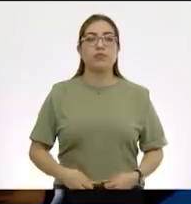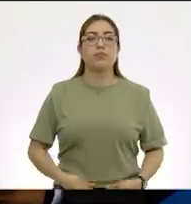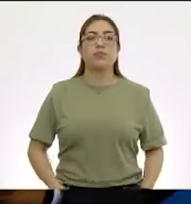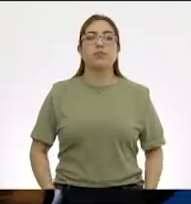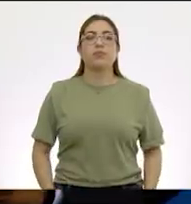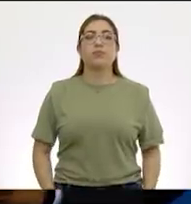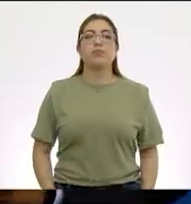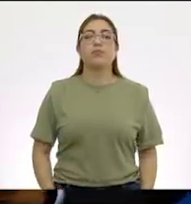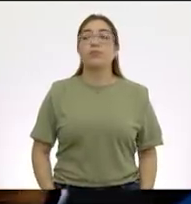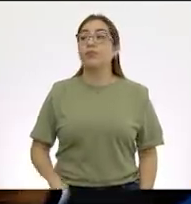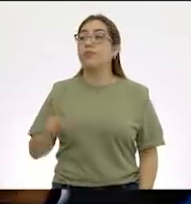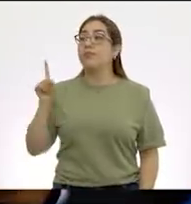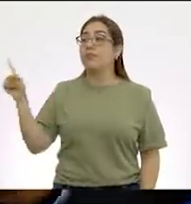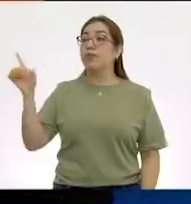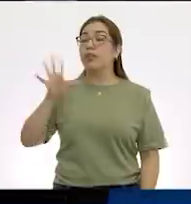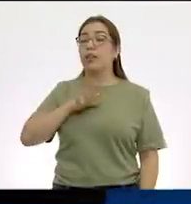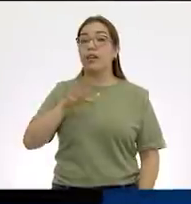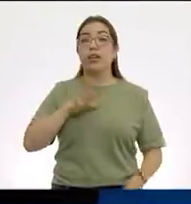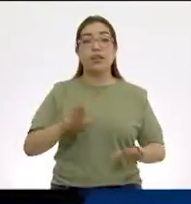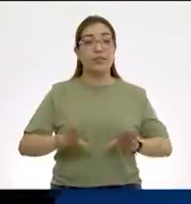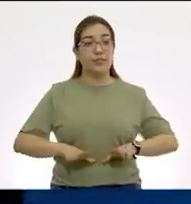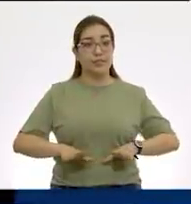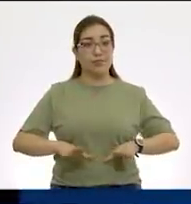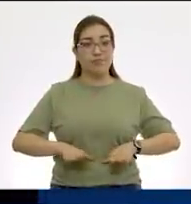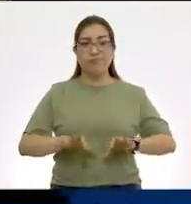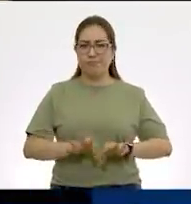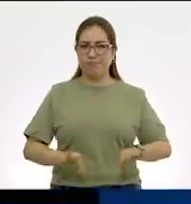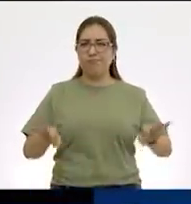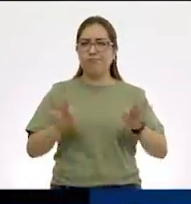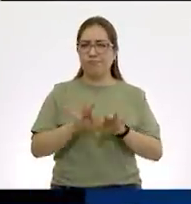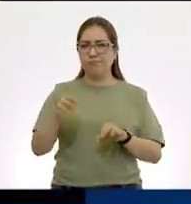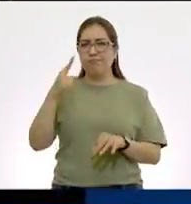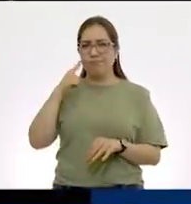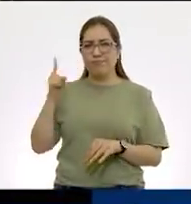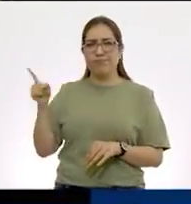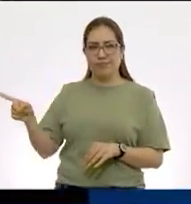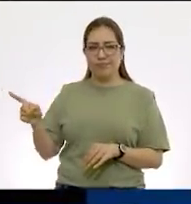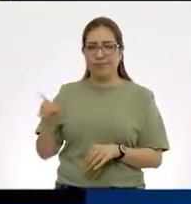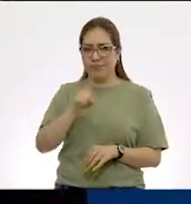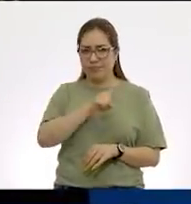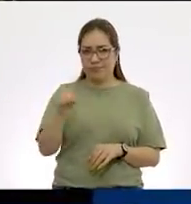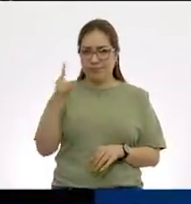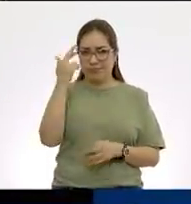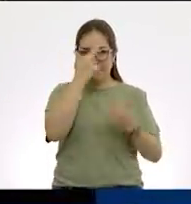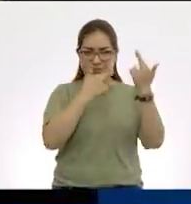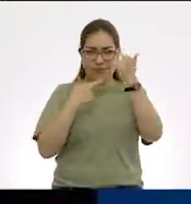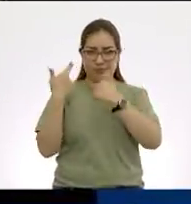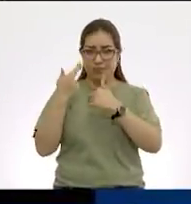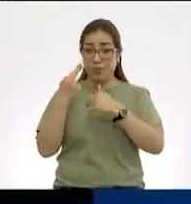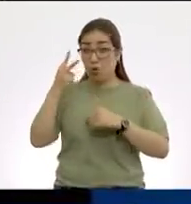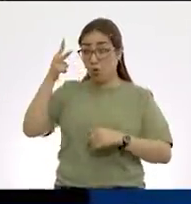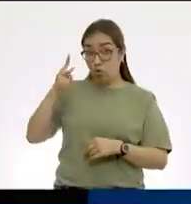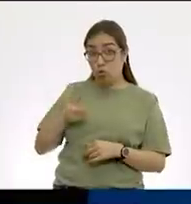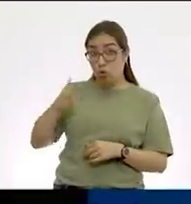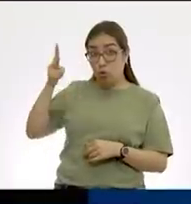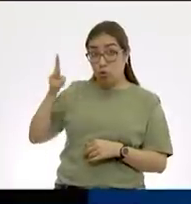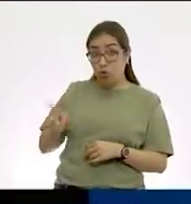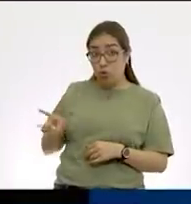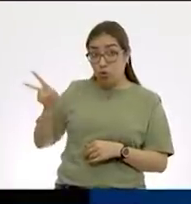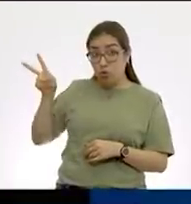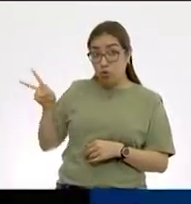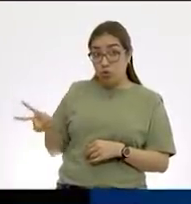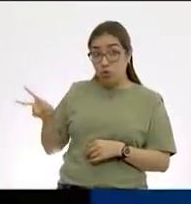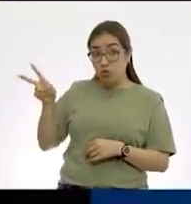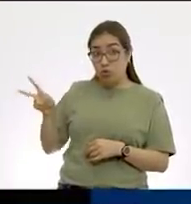Porque tenemos aquí una característica muy, muy especial. Si observas, ambos relojes digitales dicen